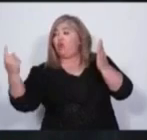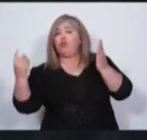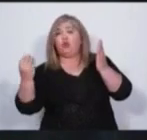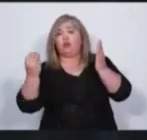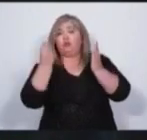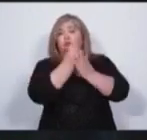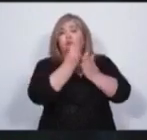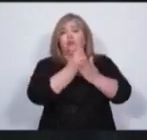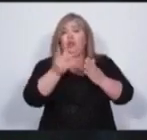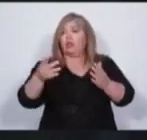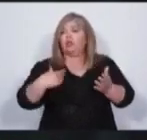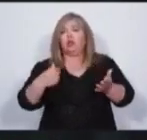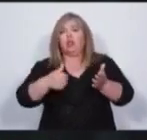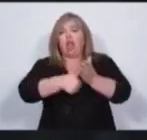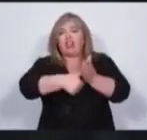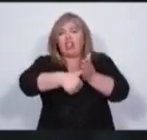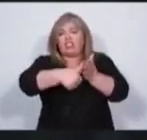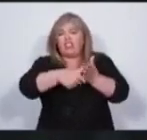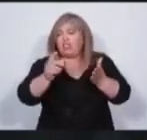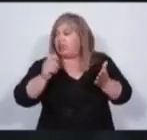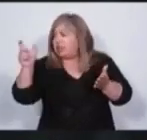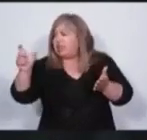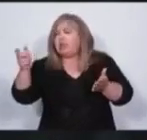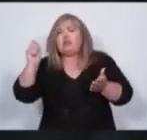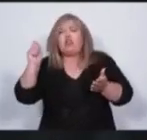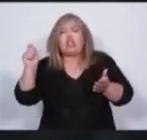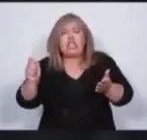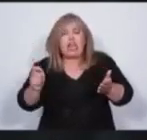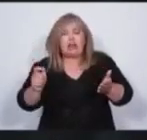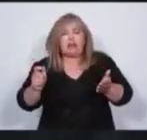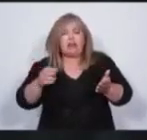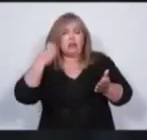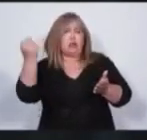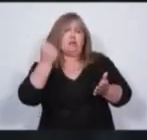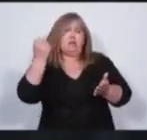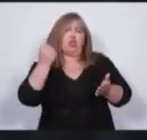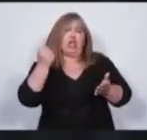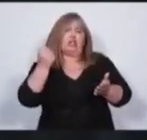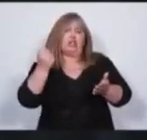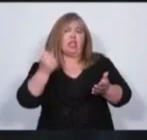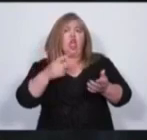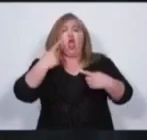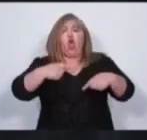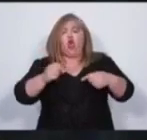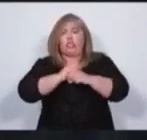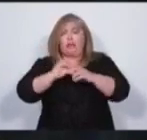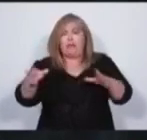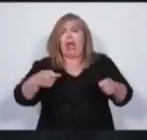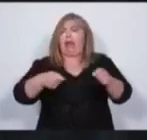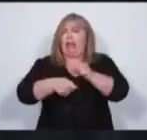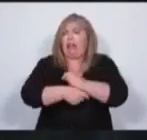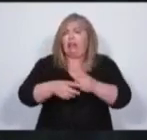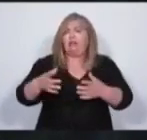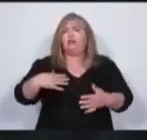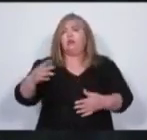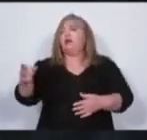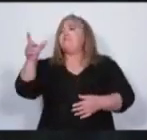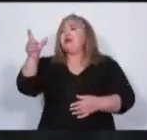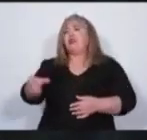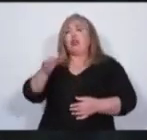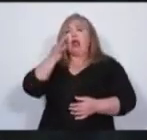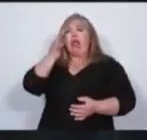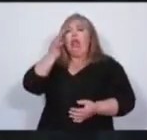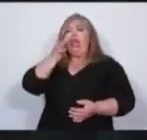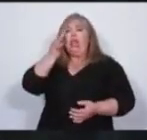no tengan prontuario, es fundamental para que sea una democracia real.